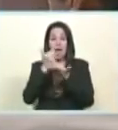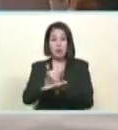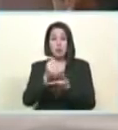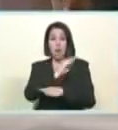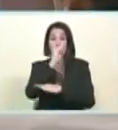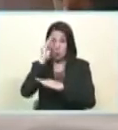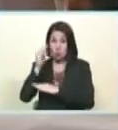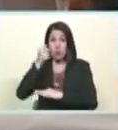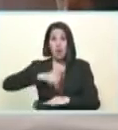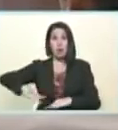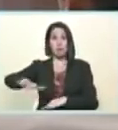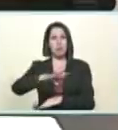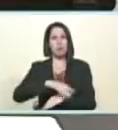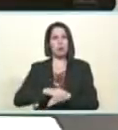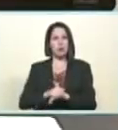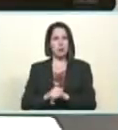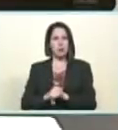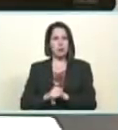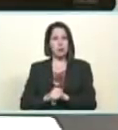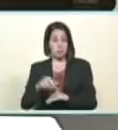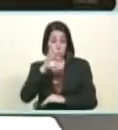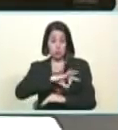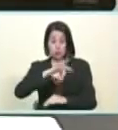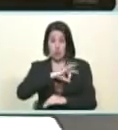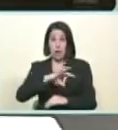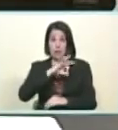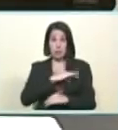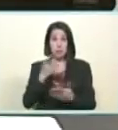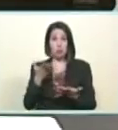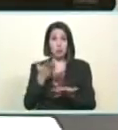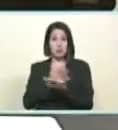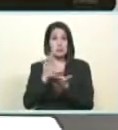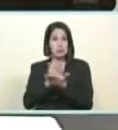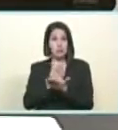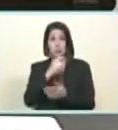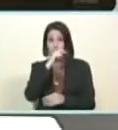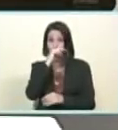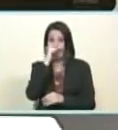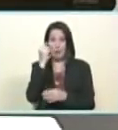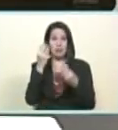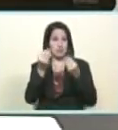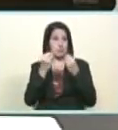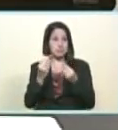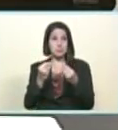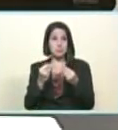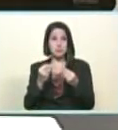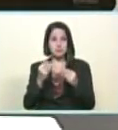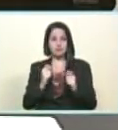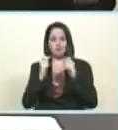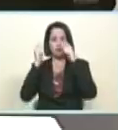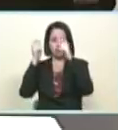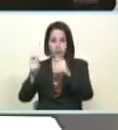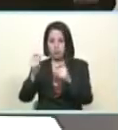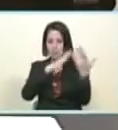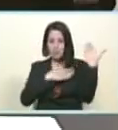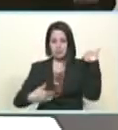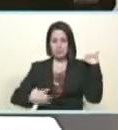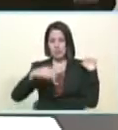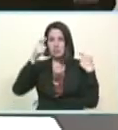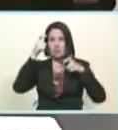del concepto del socialismo de lo social esgrimido por nuestro comandante Hugo Chávez